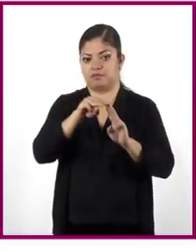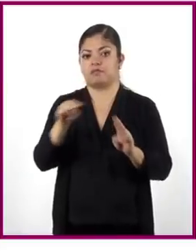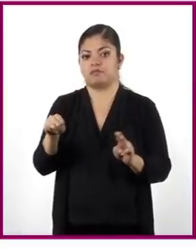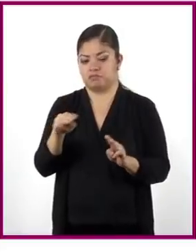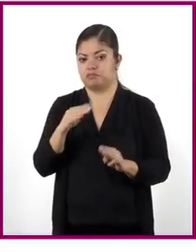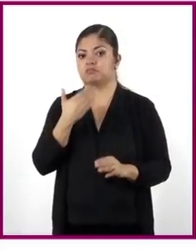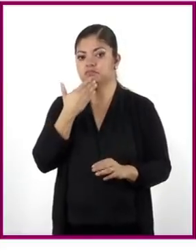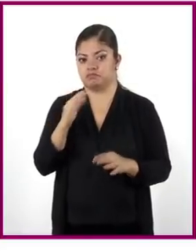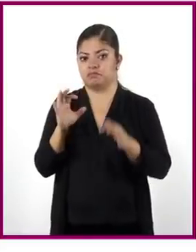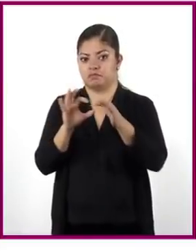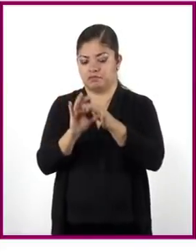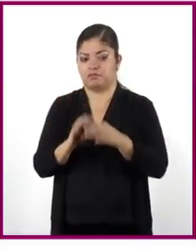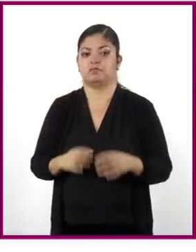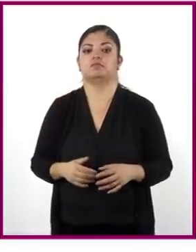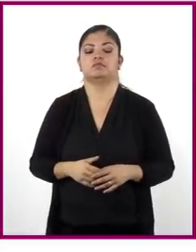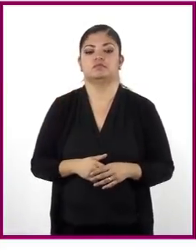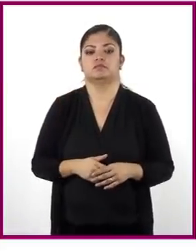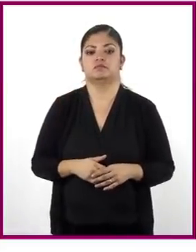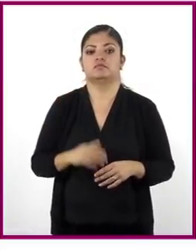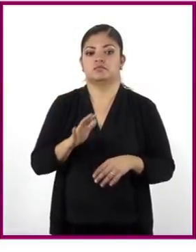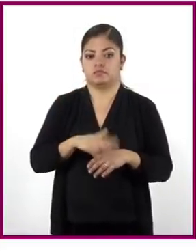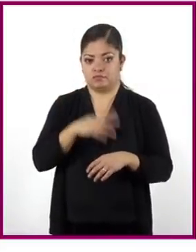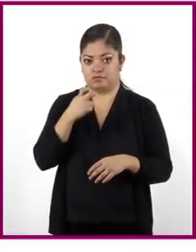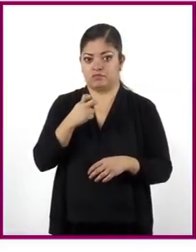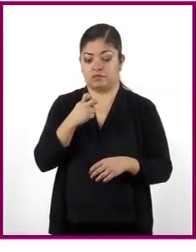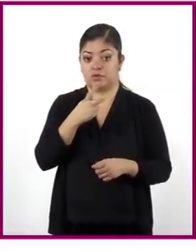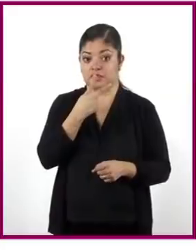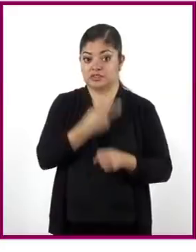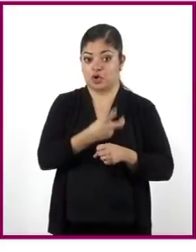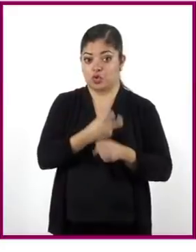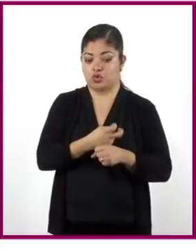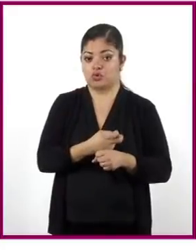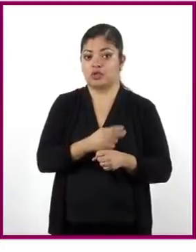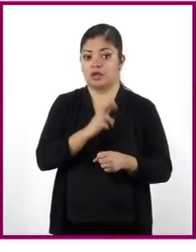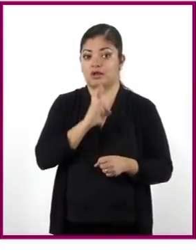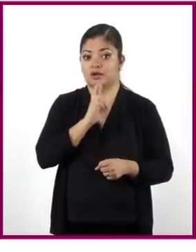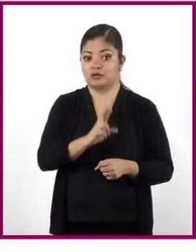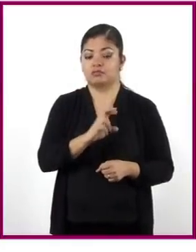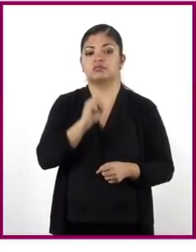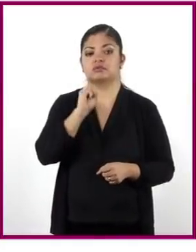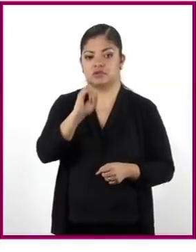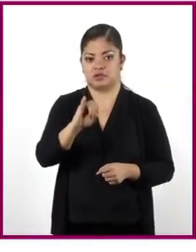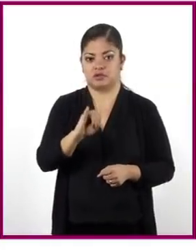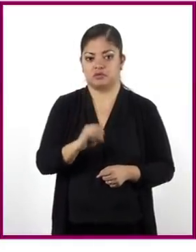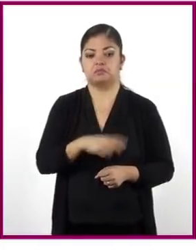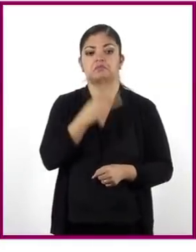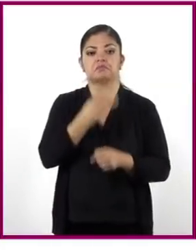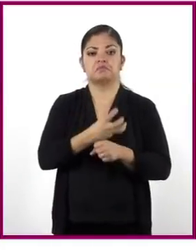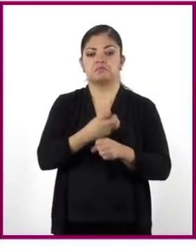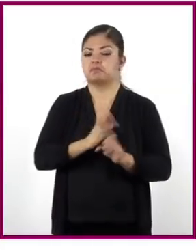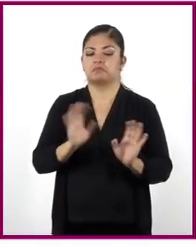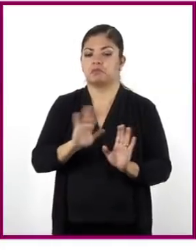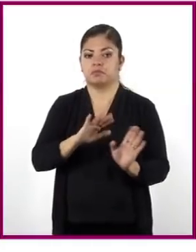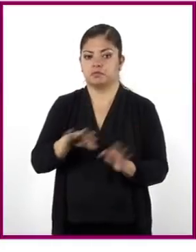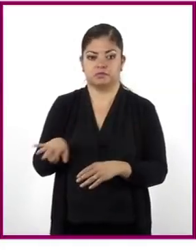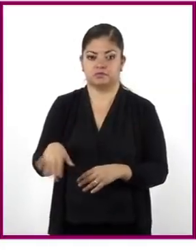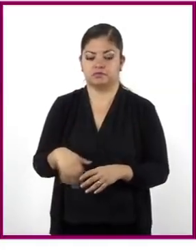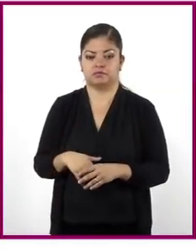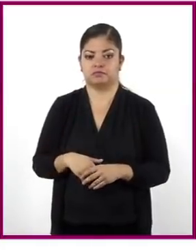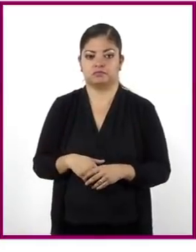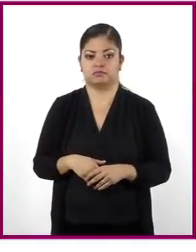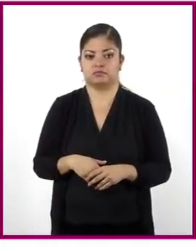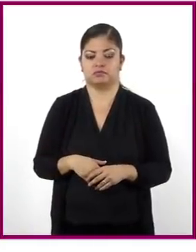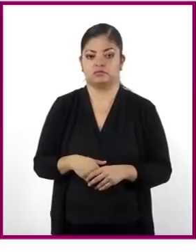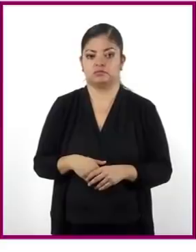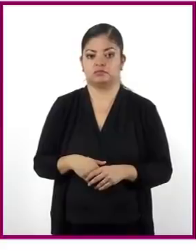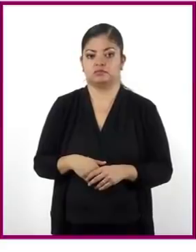cercado. Entonces, bueno, la segunda opción es correcta. Y la tercera, ninguna de las anteriores, bueno, esa no es